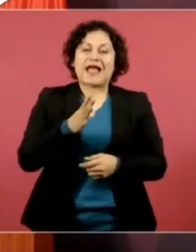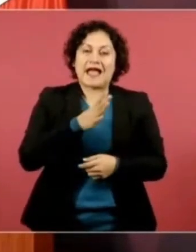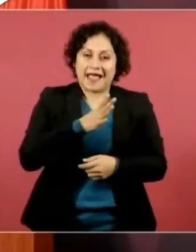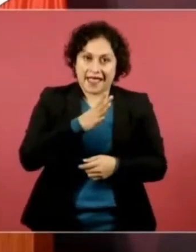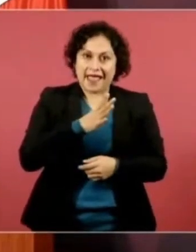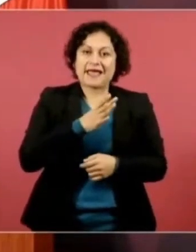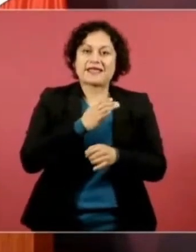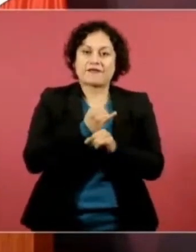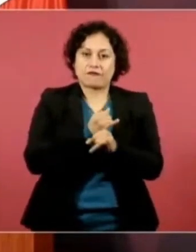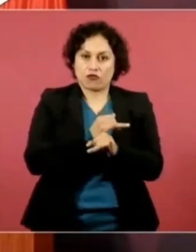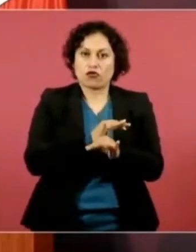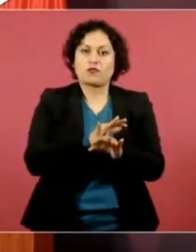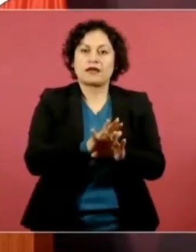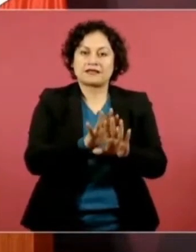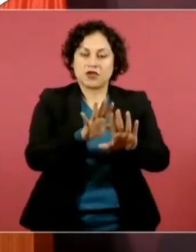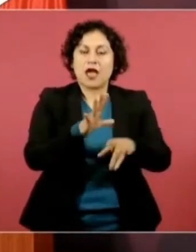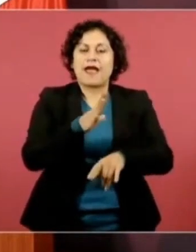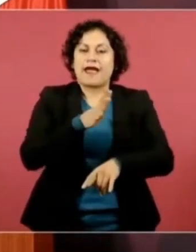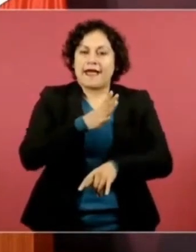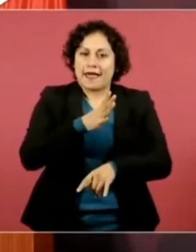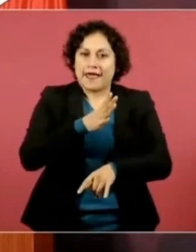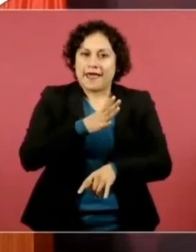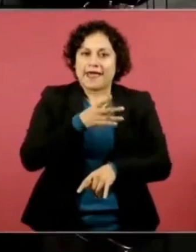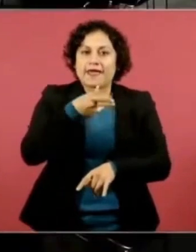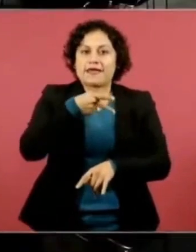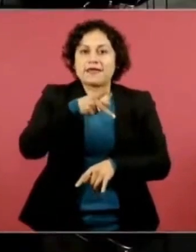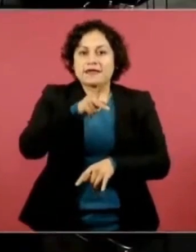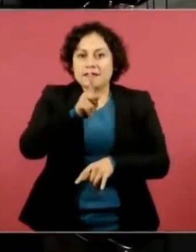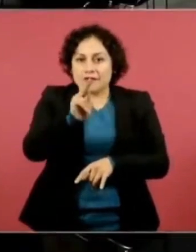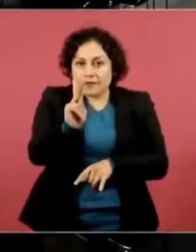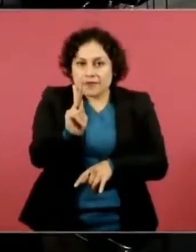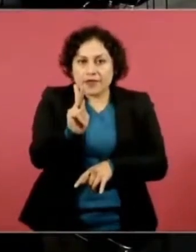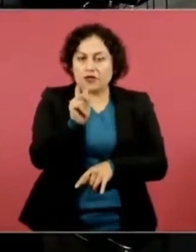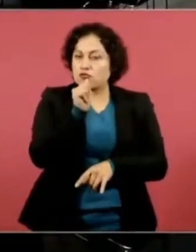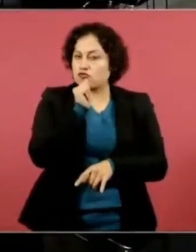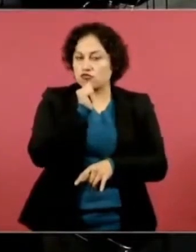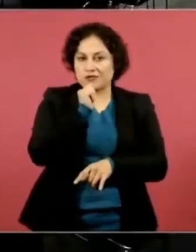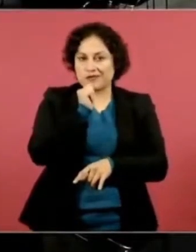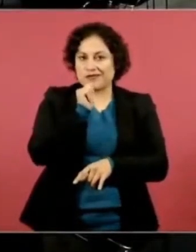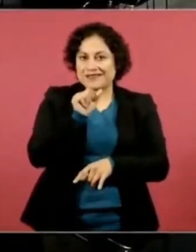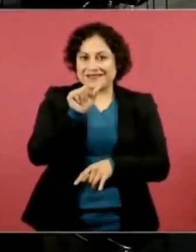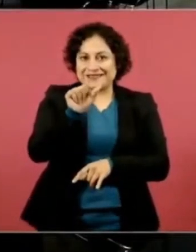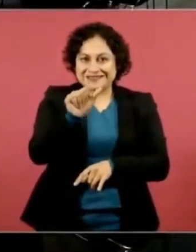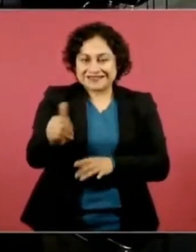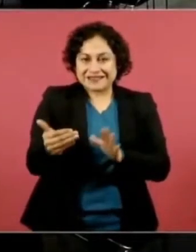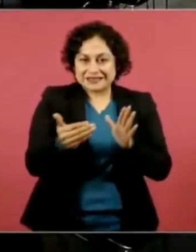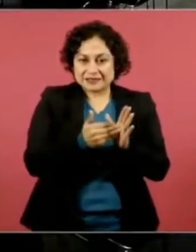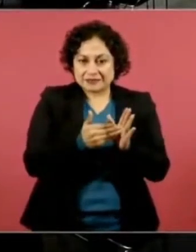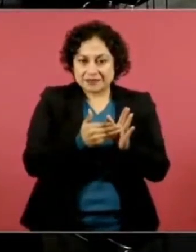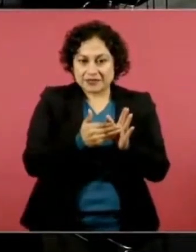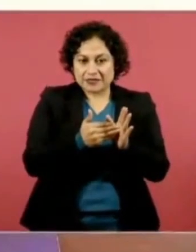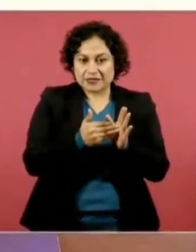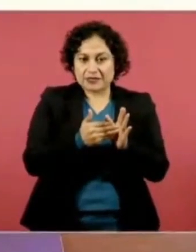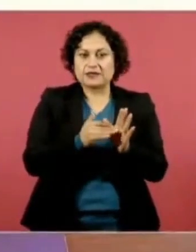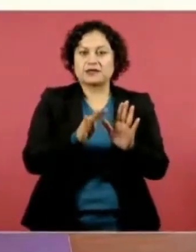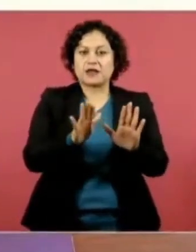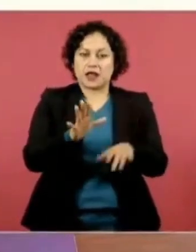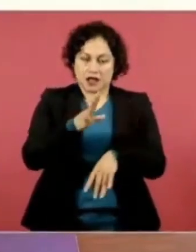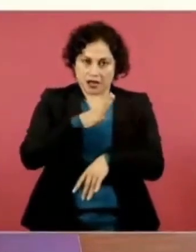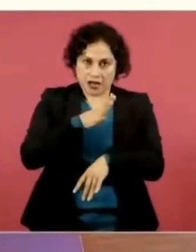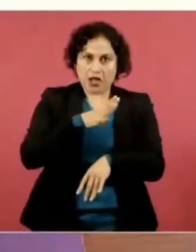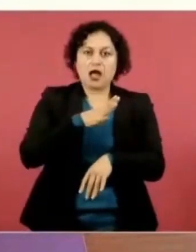no tenemos común el caso de los 16 mil, en donde hay entrevista,